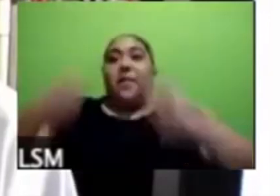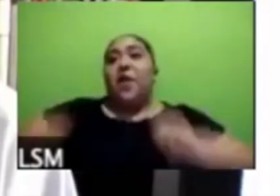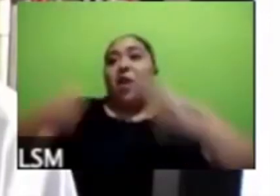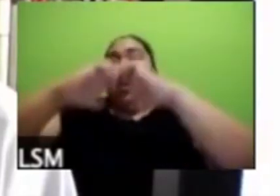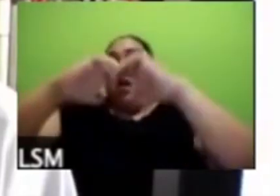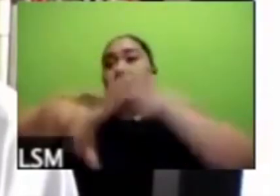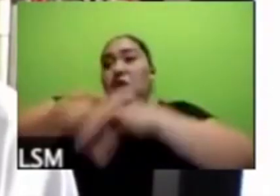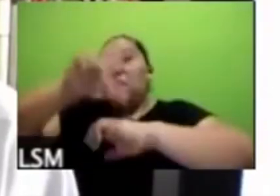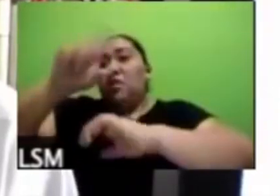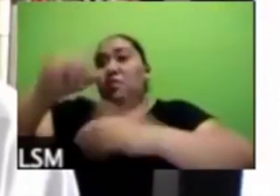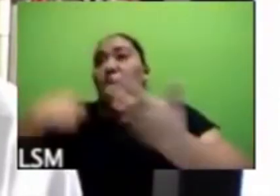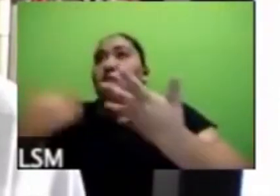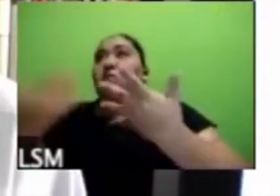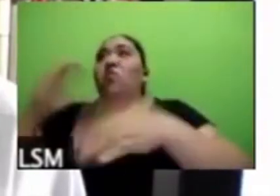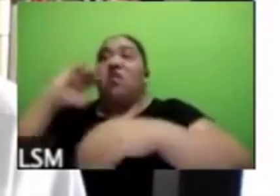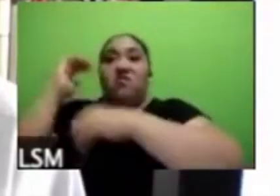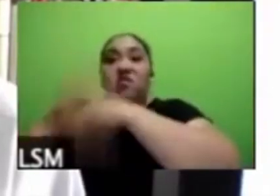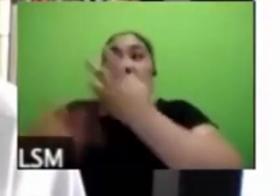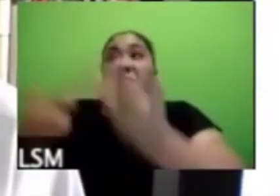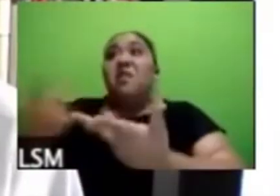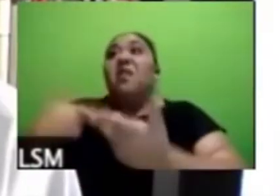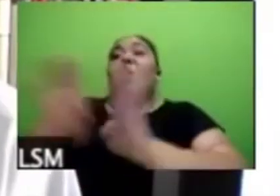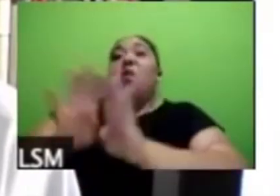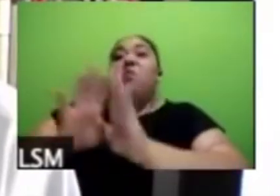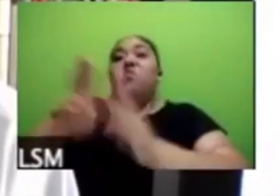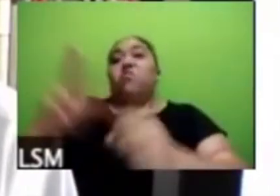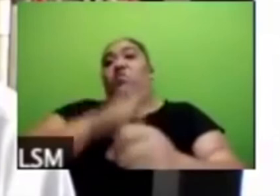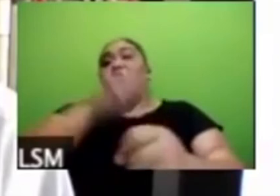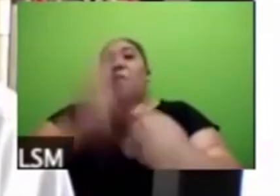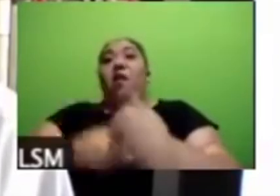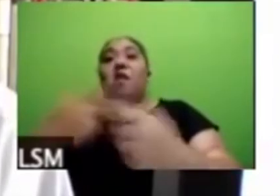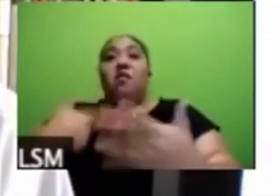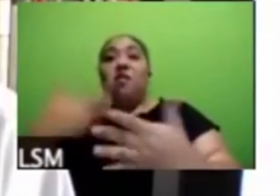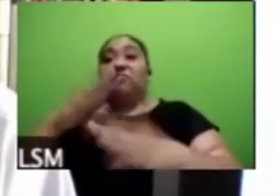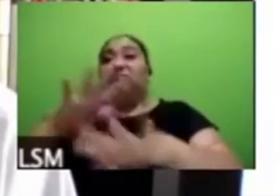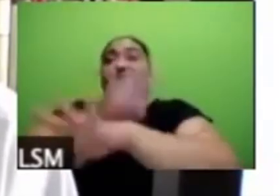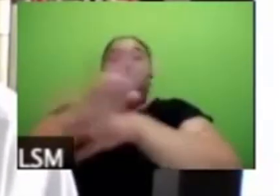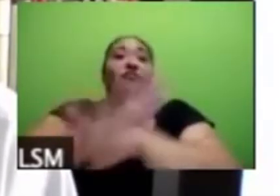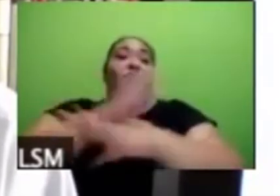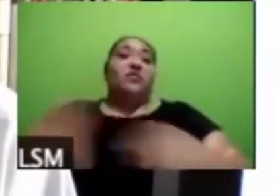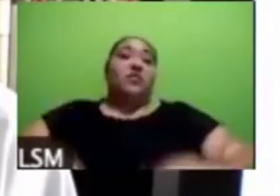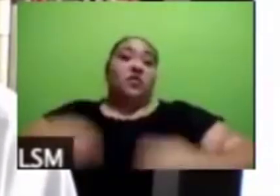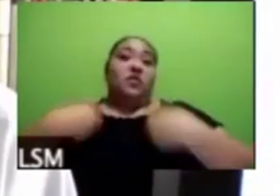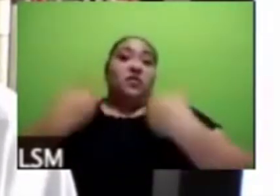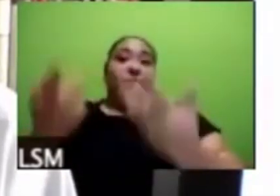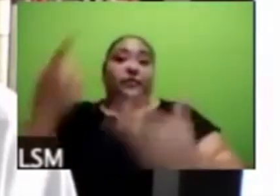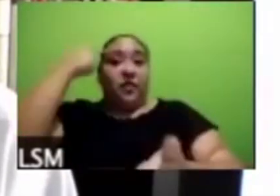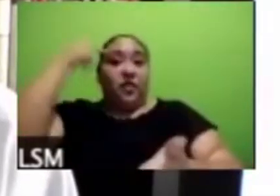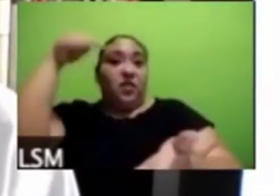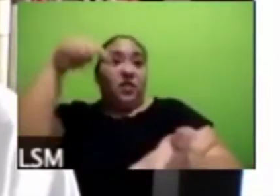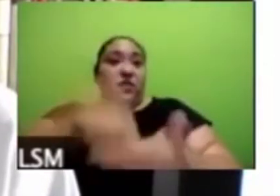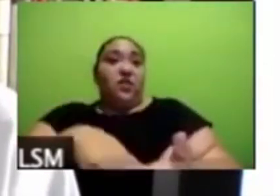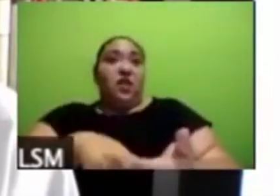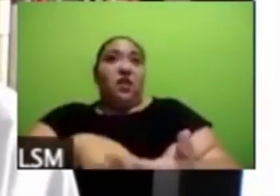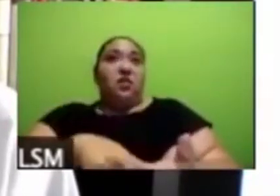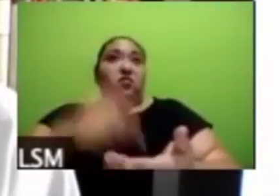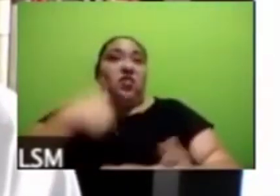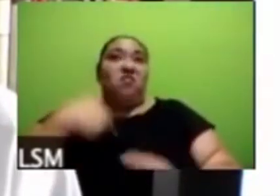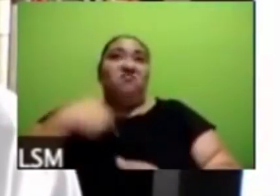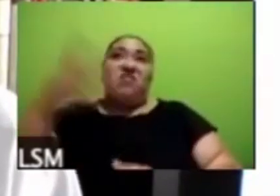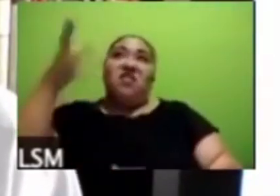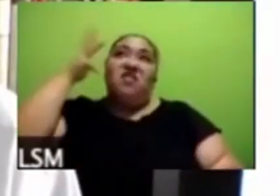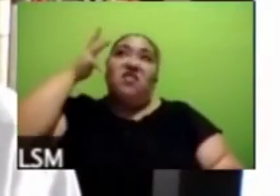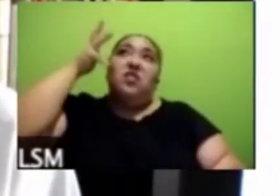de una nueva normalidad pero yo creo que me atrevería a pensar que en el futuro inmediato incluso